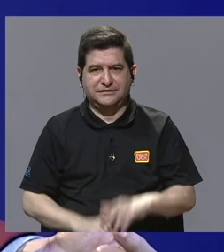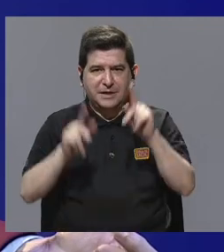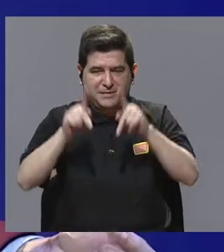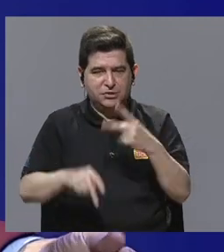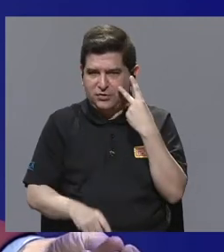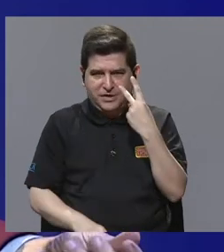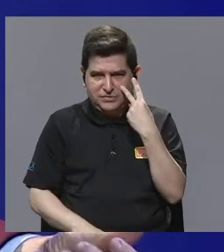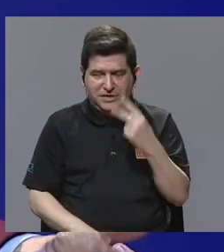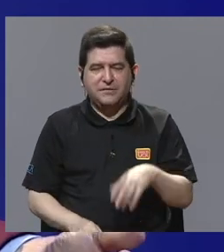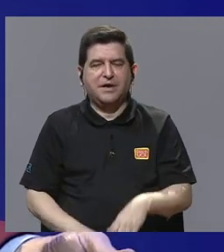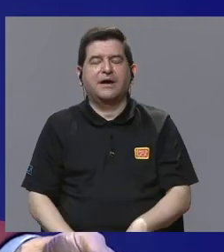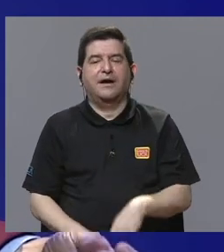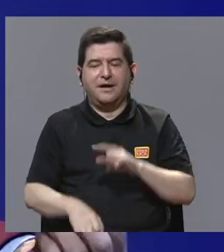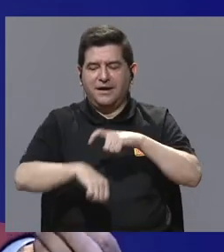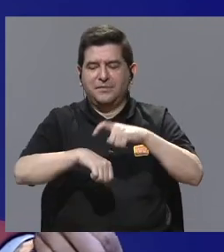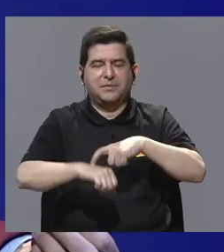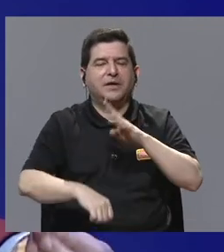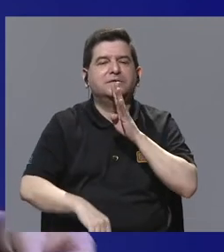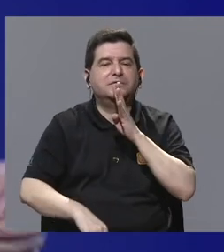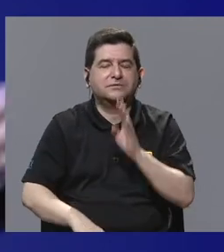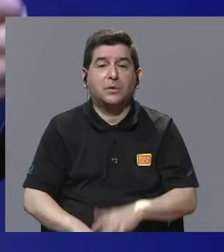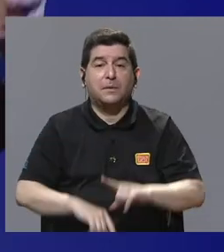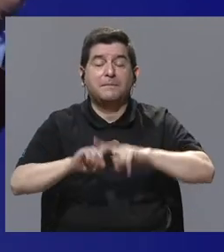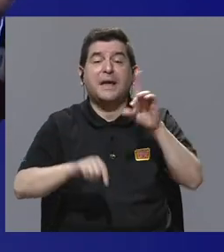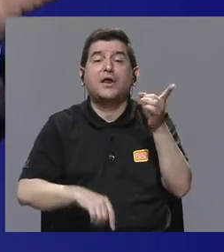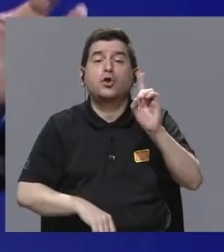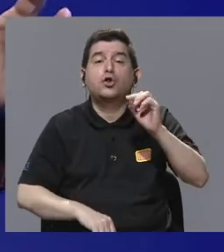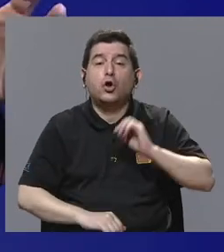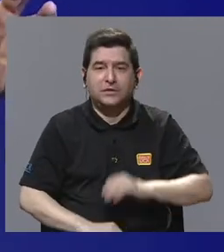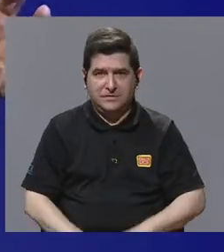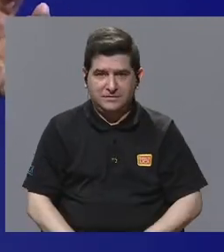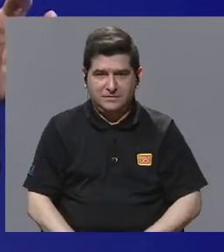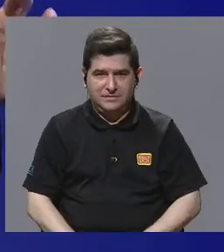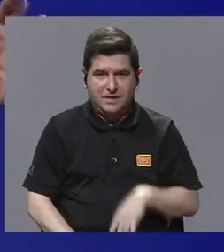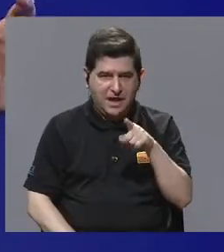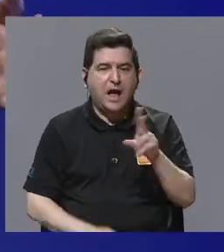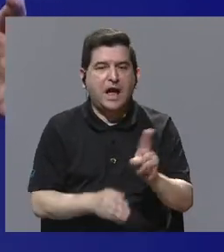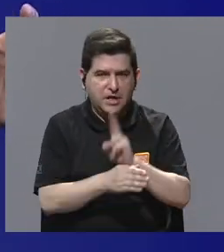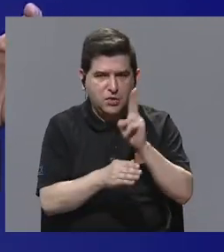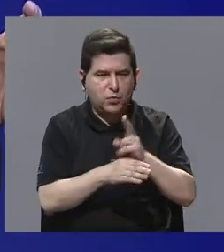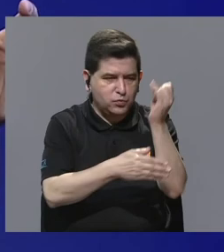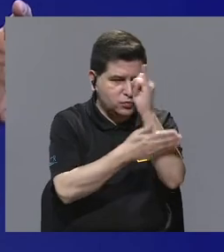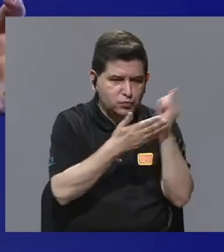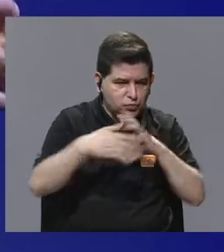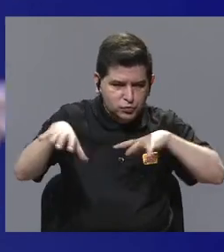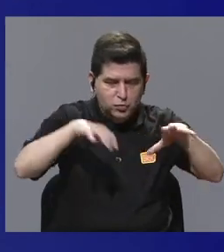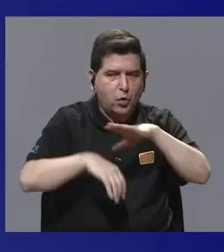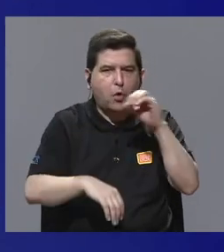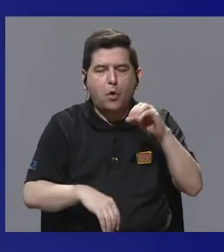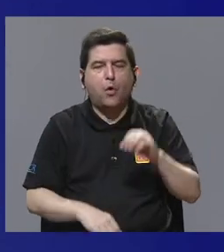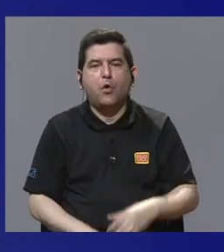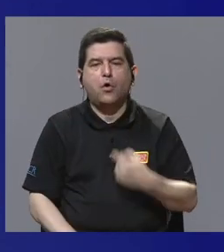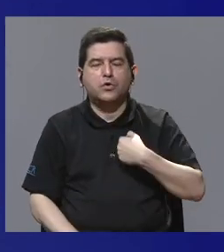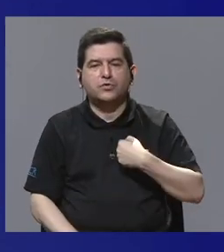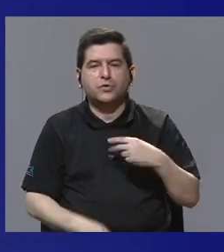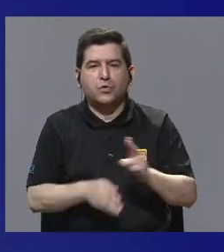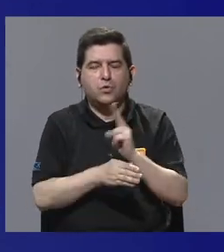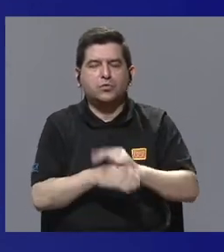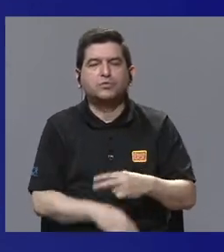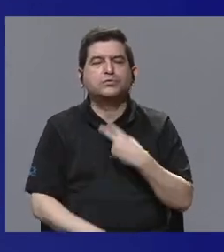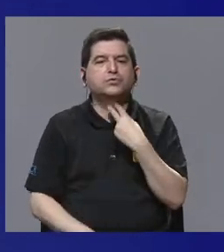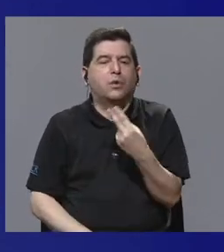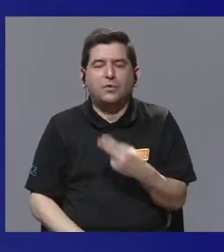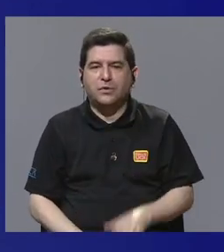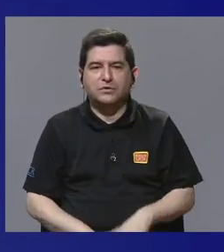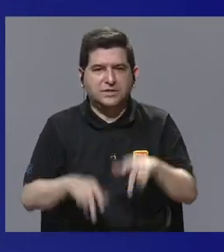muy bien, muy bien logrado, pero el asunto es a dónde recurro la animación, a dónde recurro a la voz en